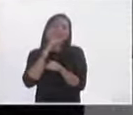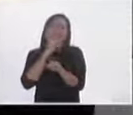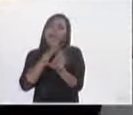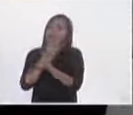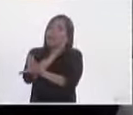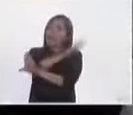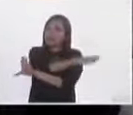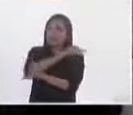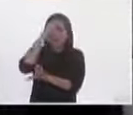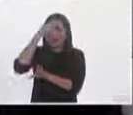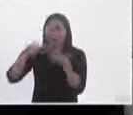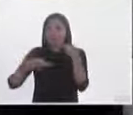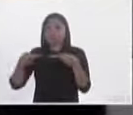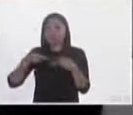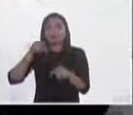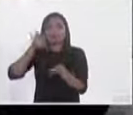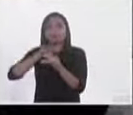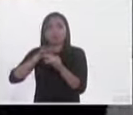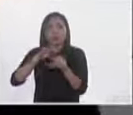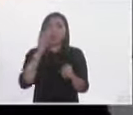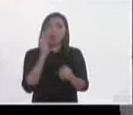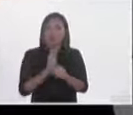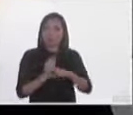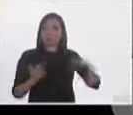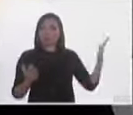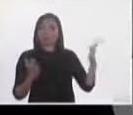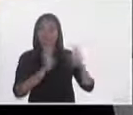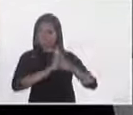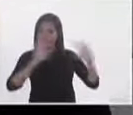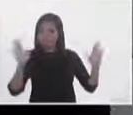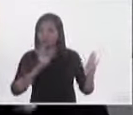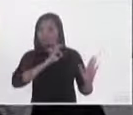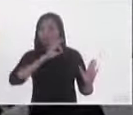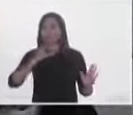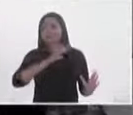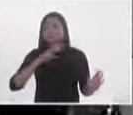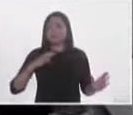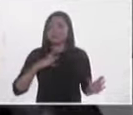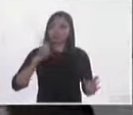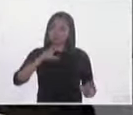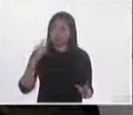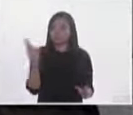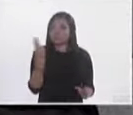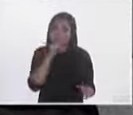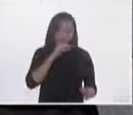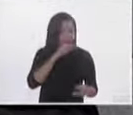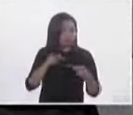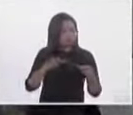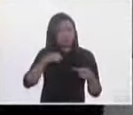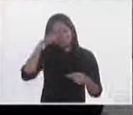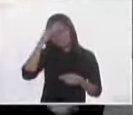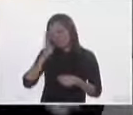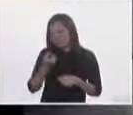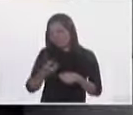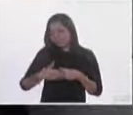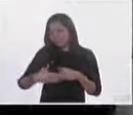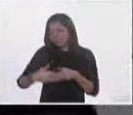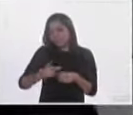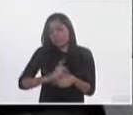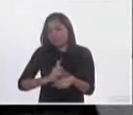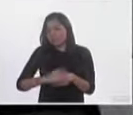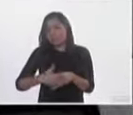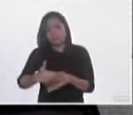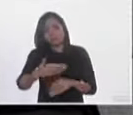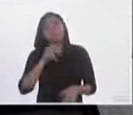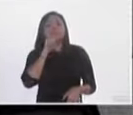reglas estuvieran autorizadas sin nombre y apellido. Hoy tenemos que hacerlo necesariamente y yo espero que en los próximos días, y de hecho ya tuvimos una